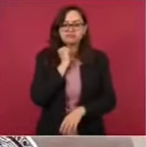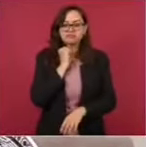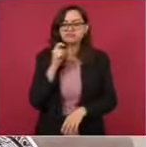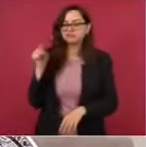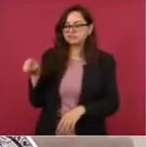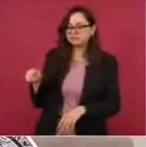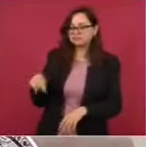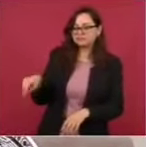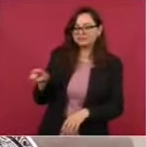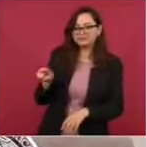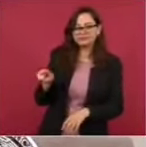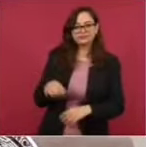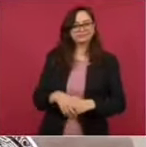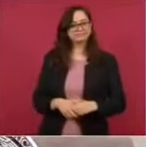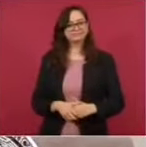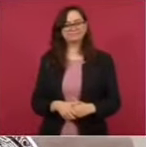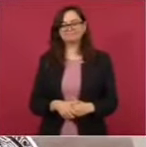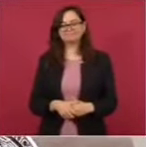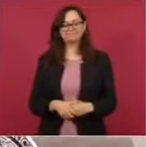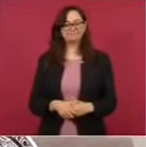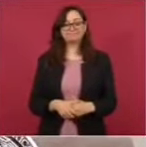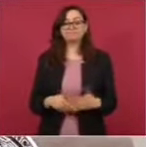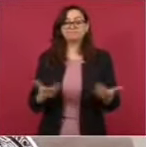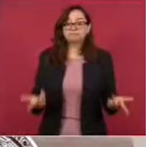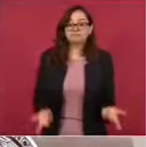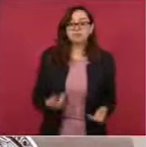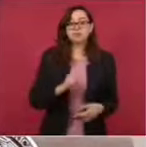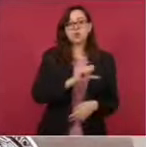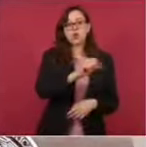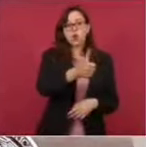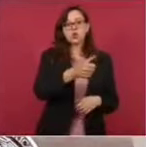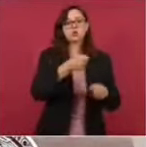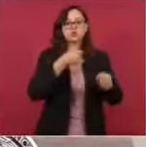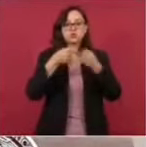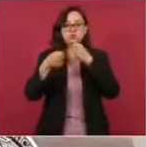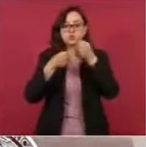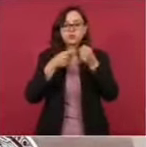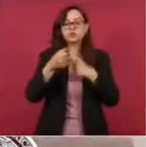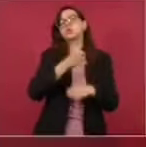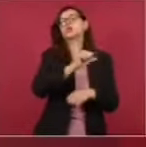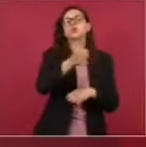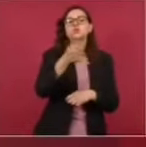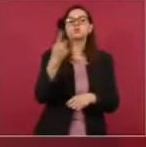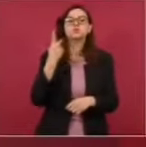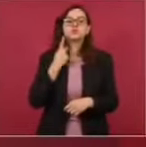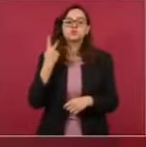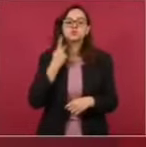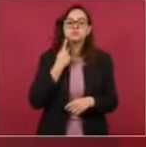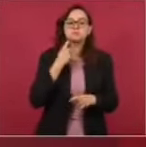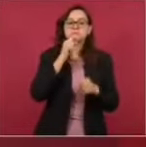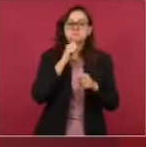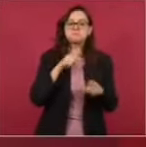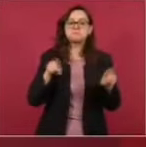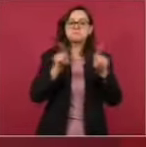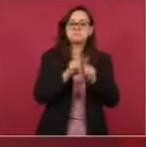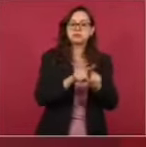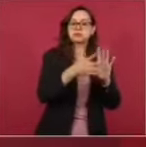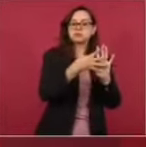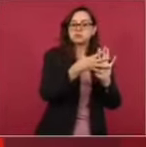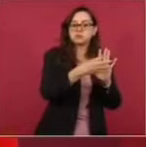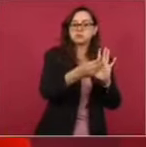El mismo error, entre comillas, cayeron periodistas y políticos. Por cierto, nadie